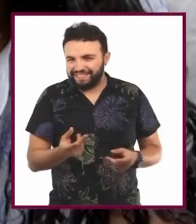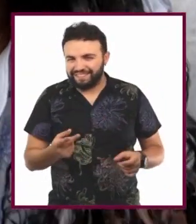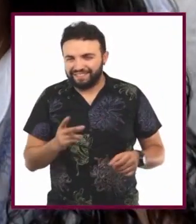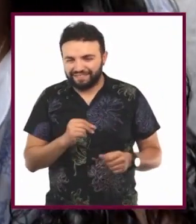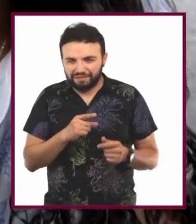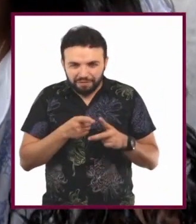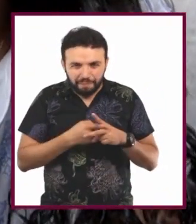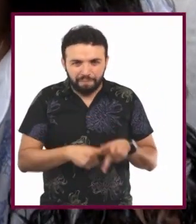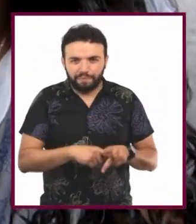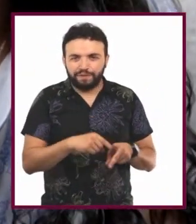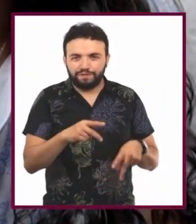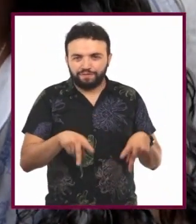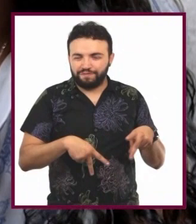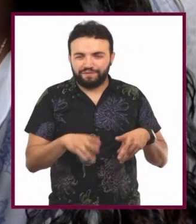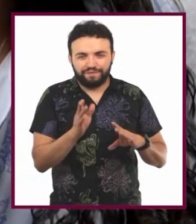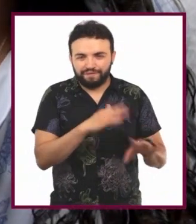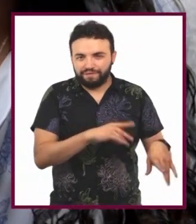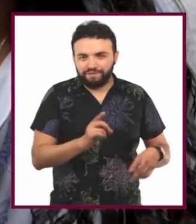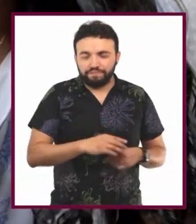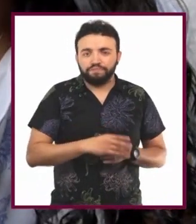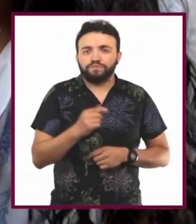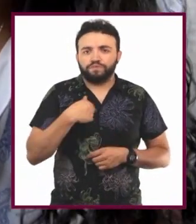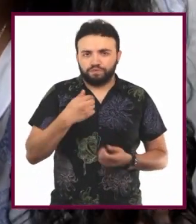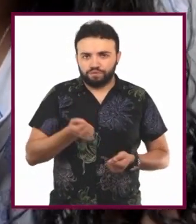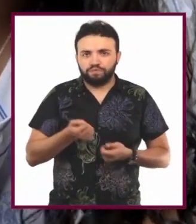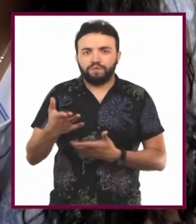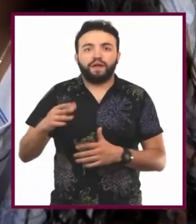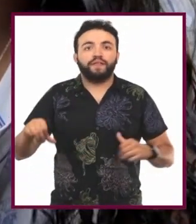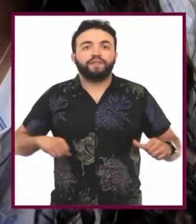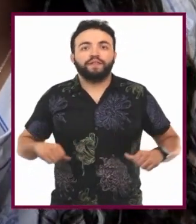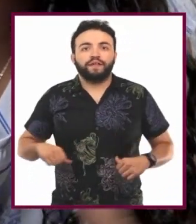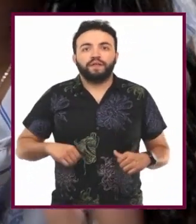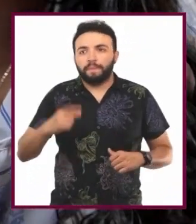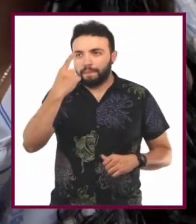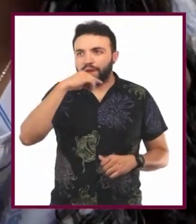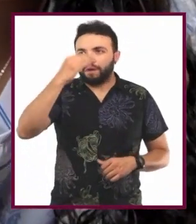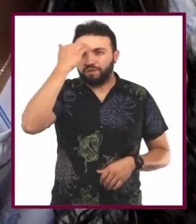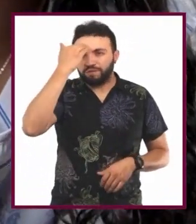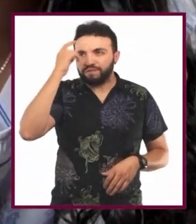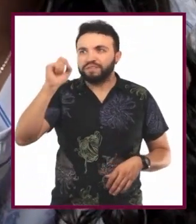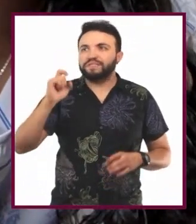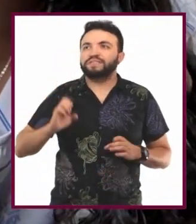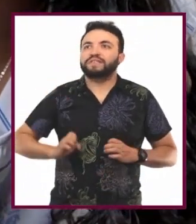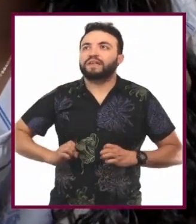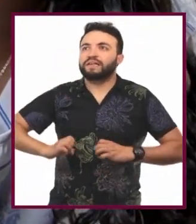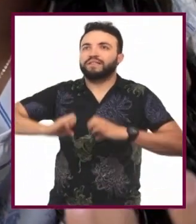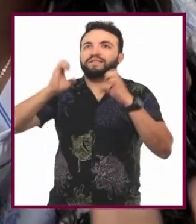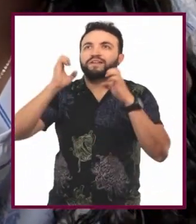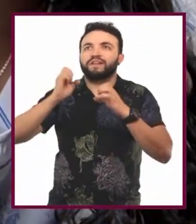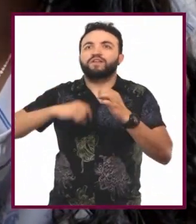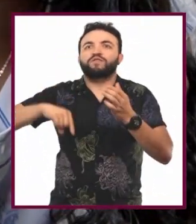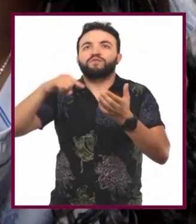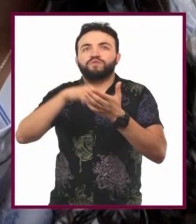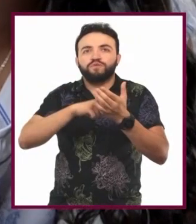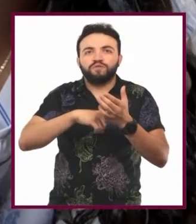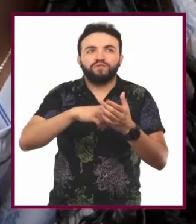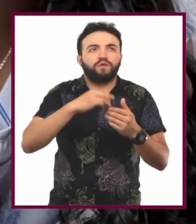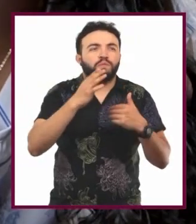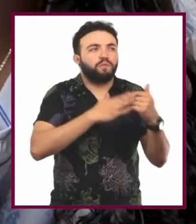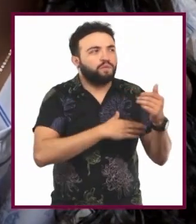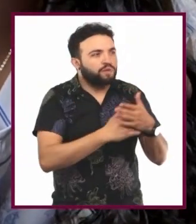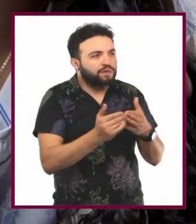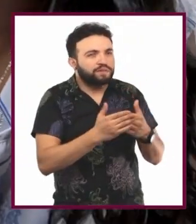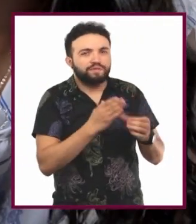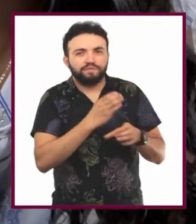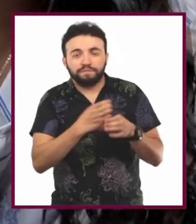fútbol. Yo la verdad los llevaría al teatro a conocer la arquitectura desde lo prehispánico, lo colonial, lo